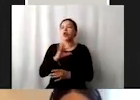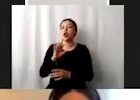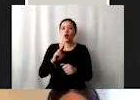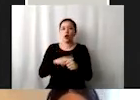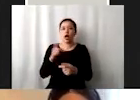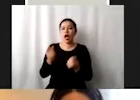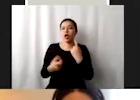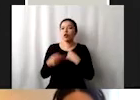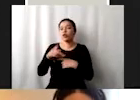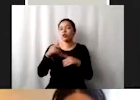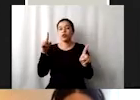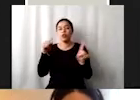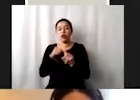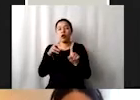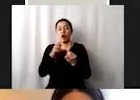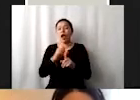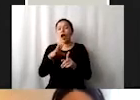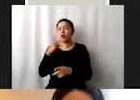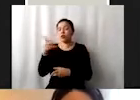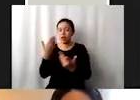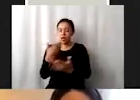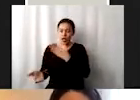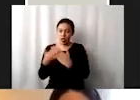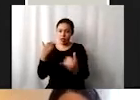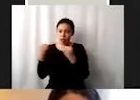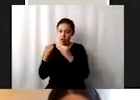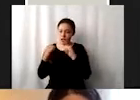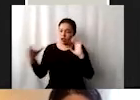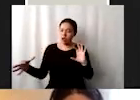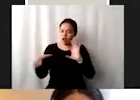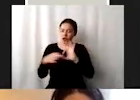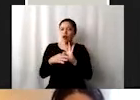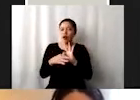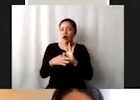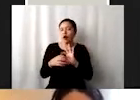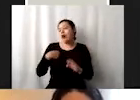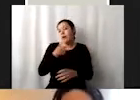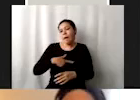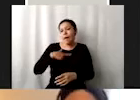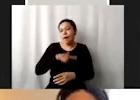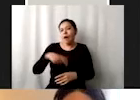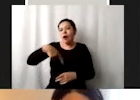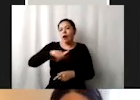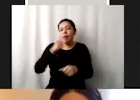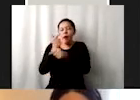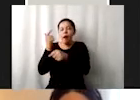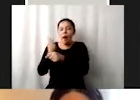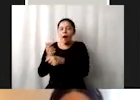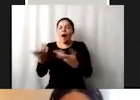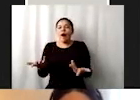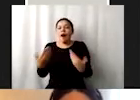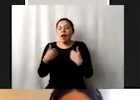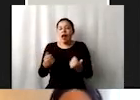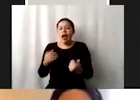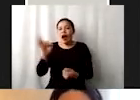relacione con su actuario institucional y me gustaría, pues bueno, que pudieran identificar al menos en primera vista